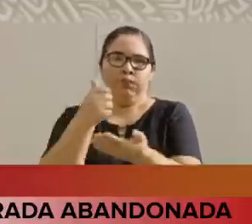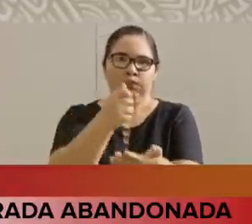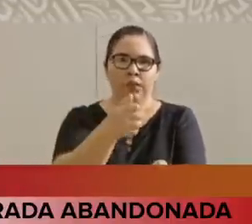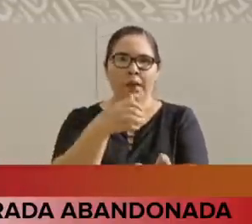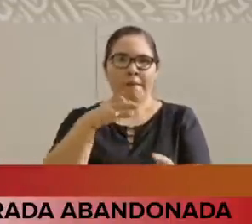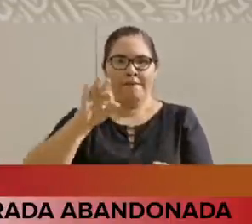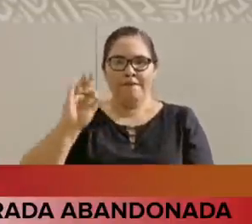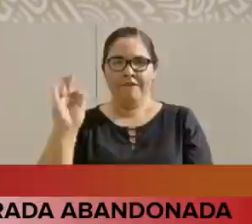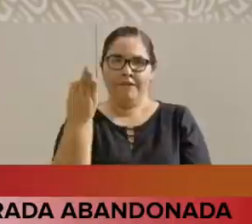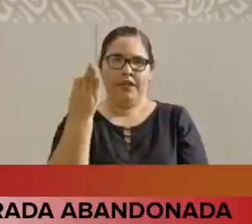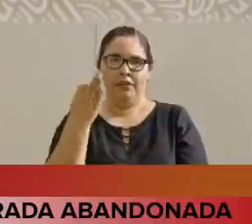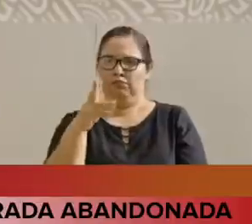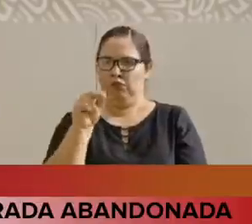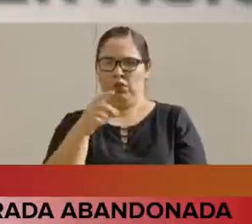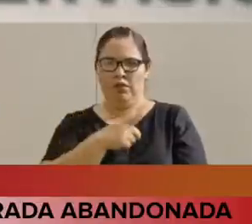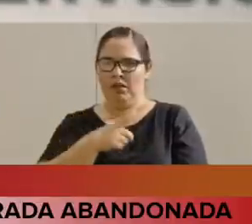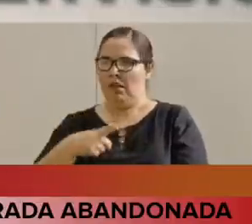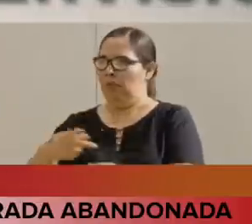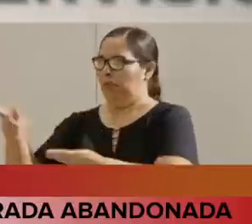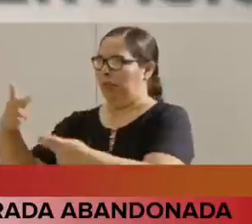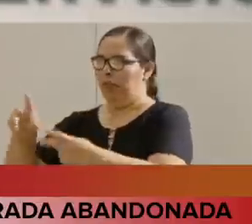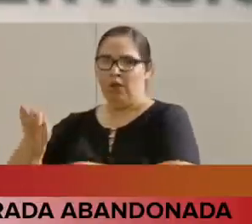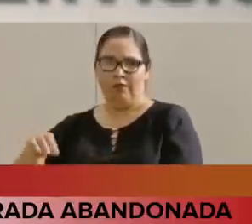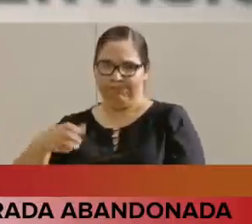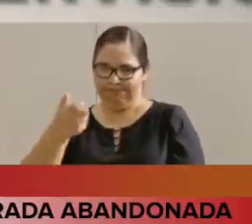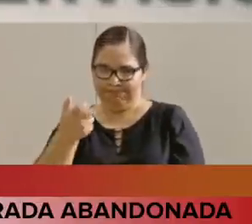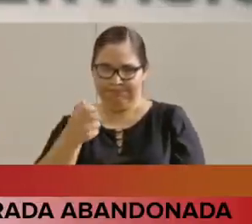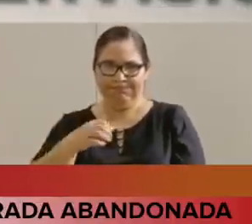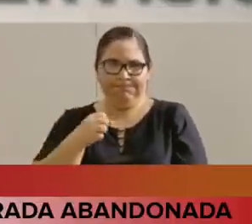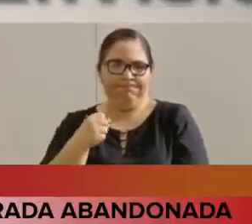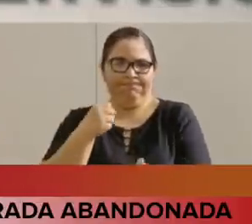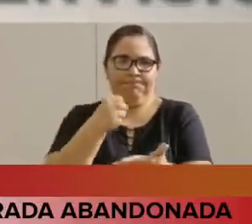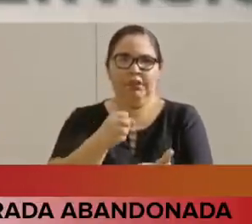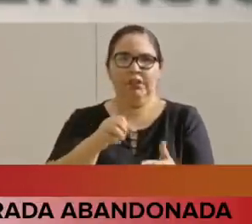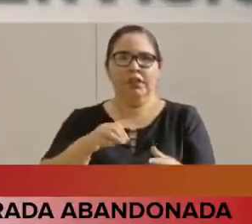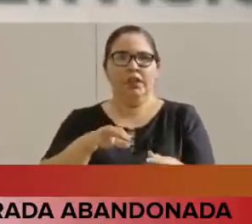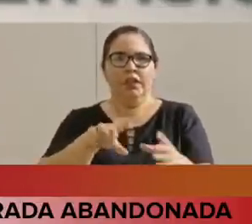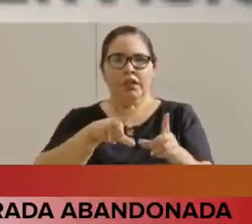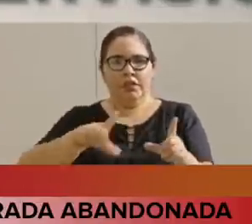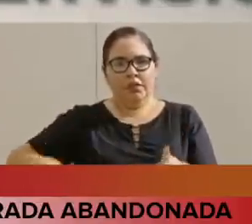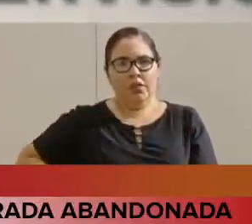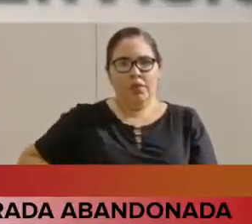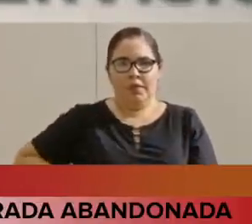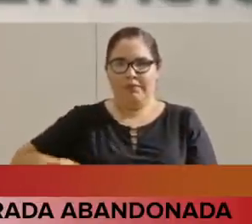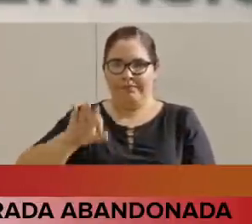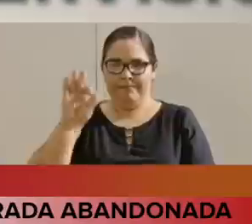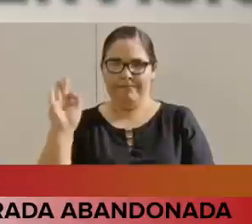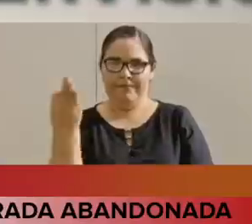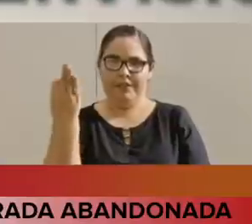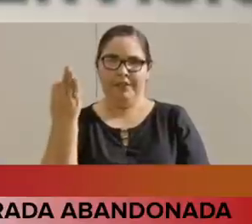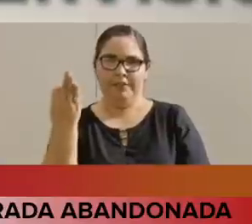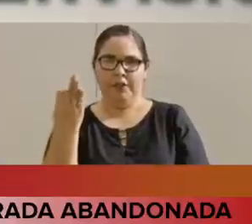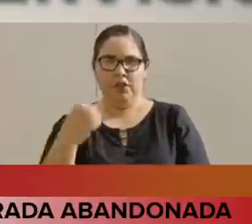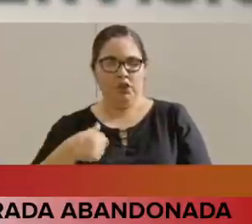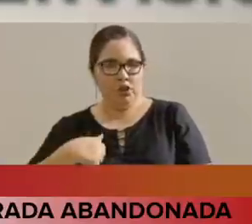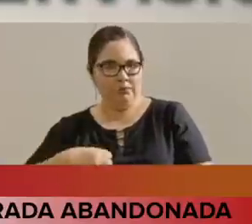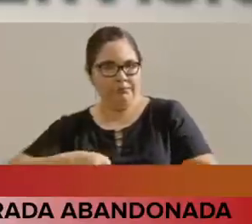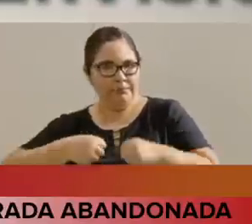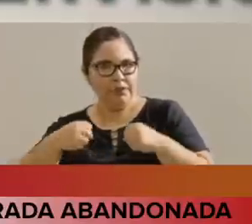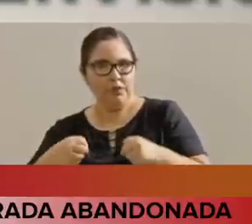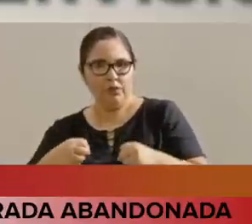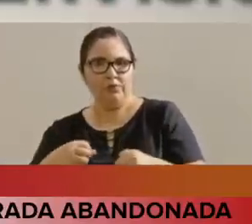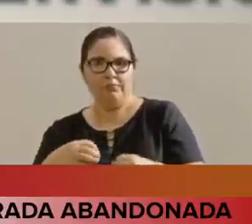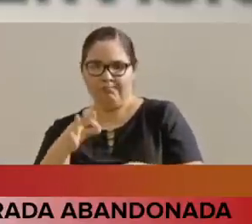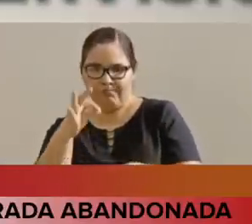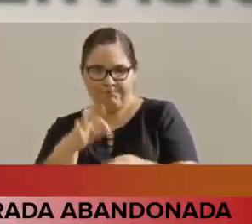no crédito. ¿Por qué estoy seguro de que no van a faltar los recursos?